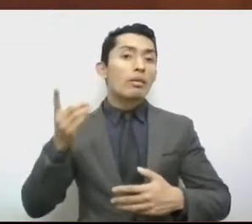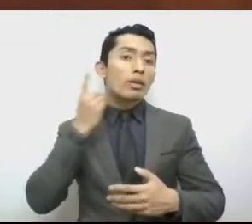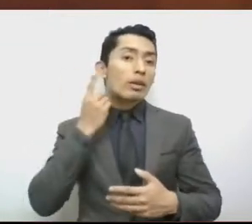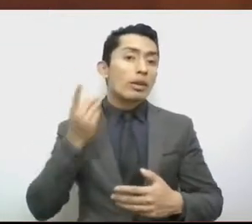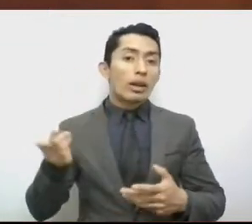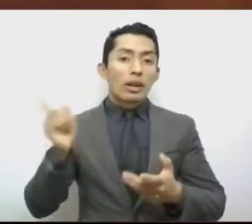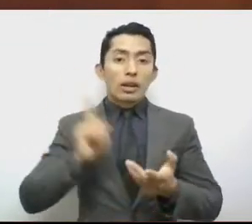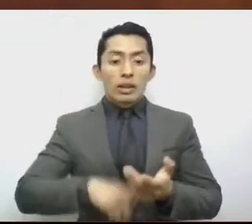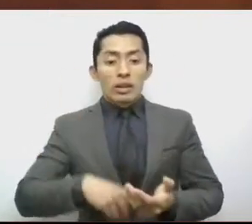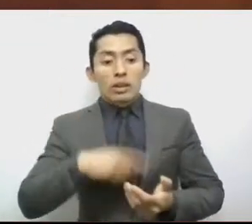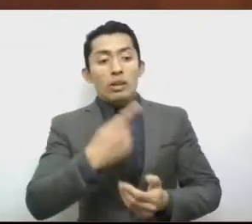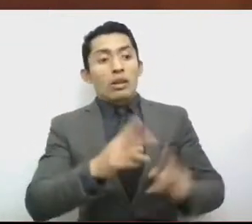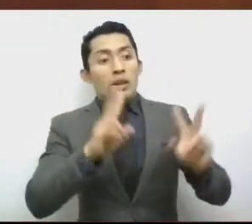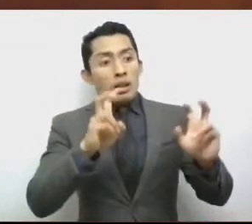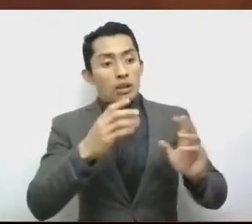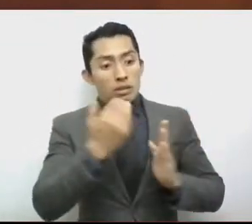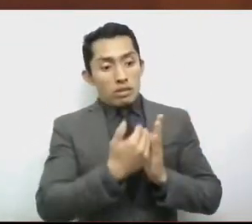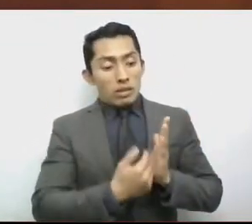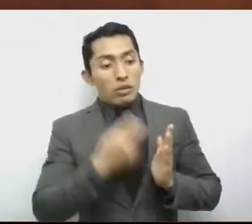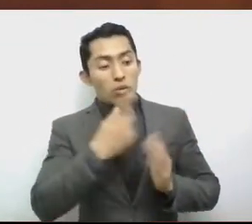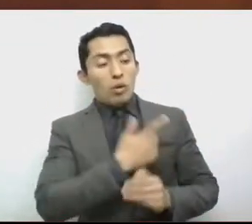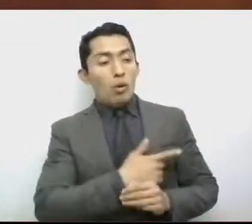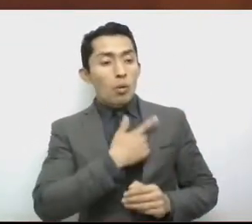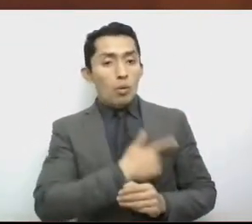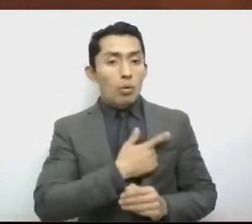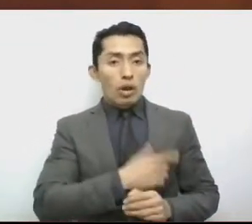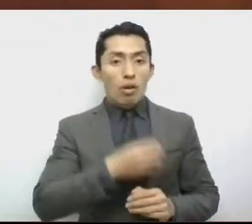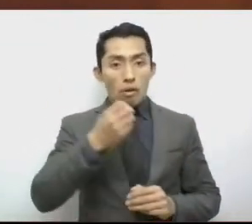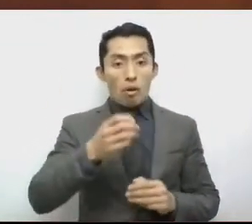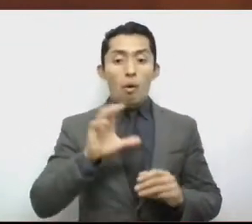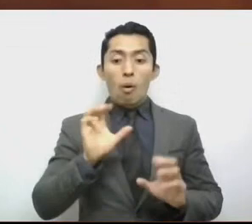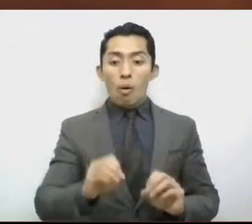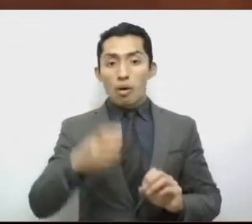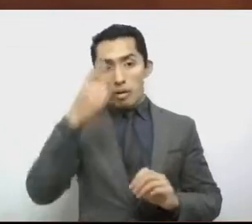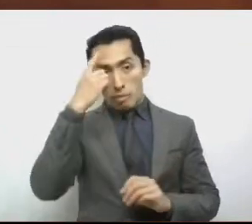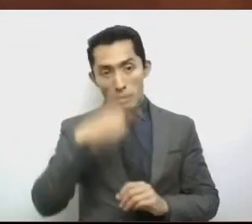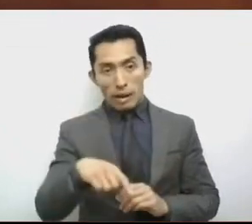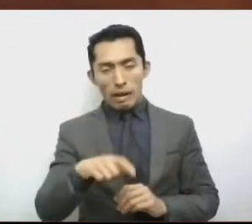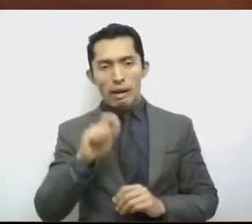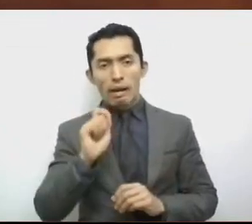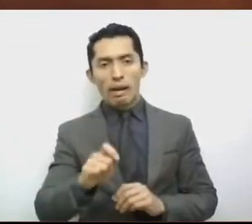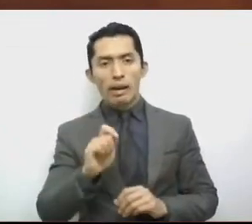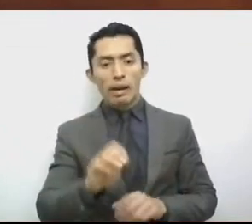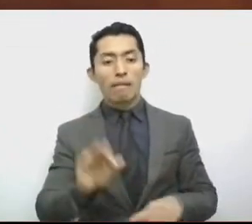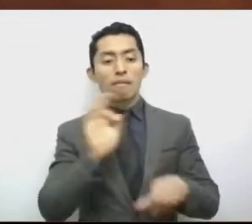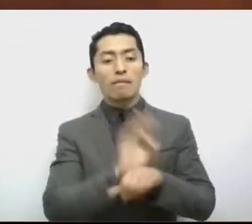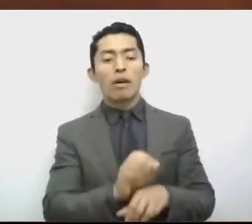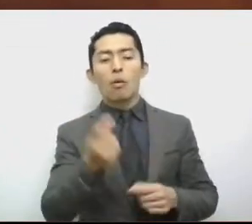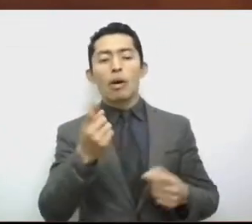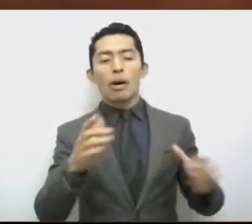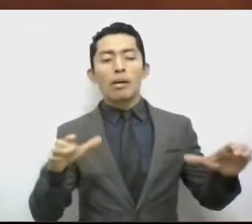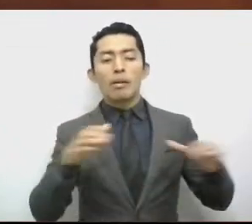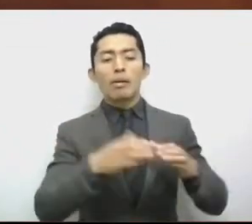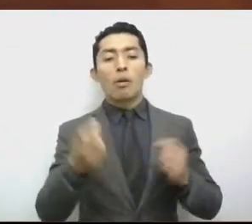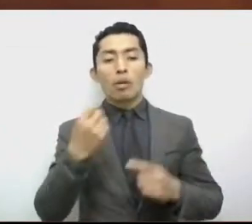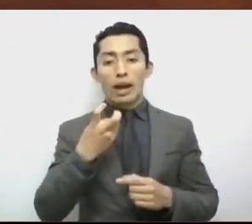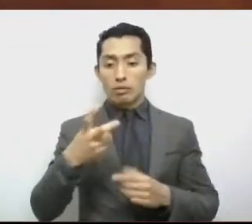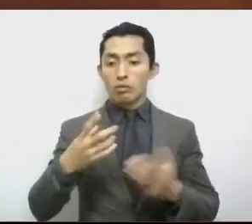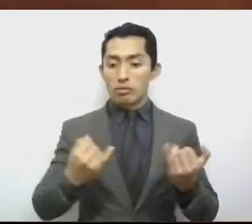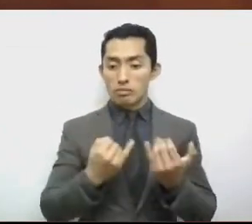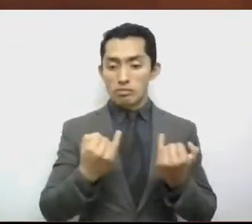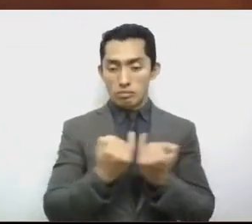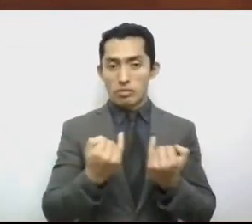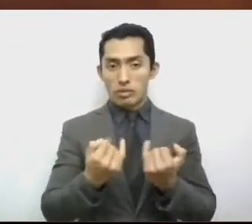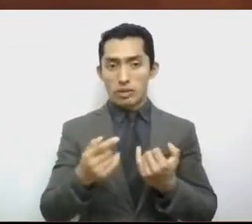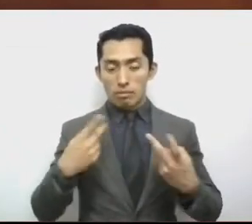personales o en beneficio de una sola parte de la población